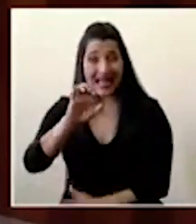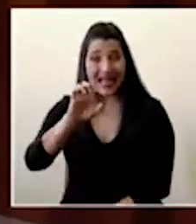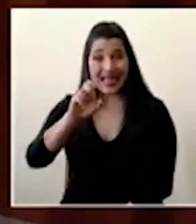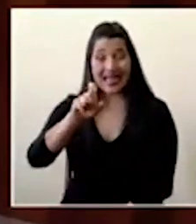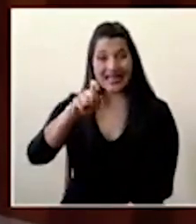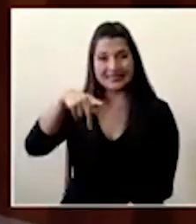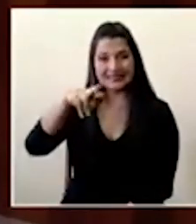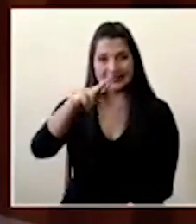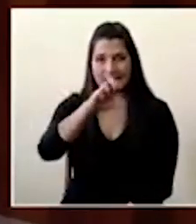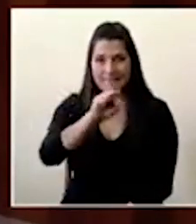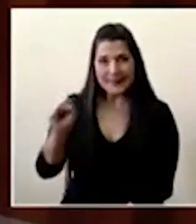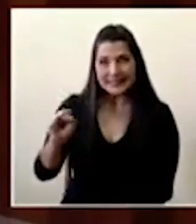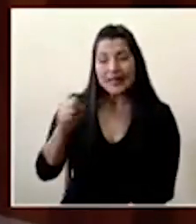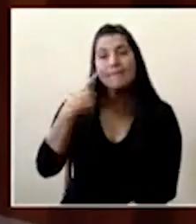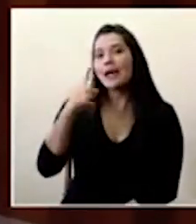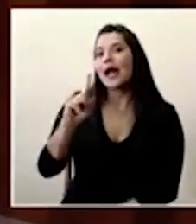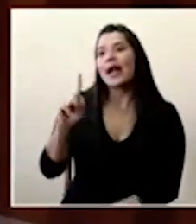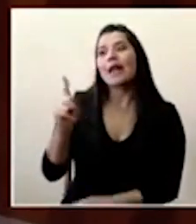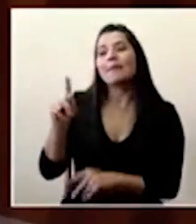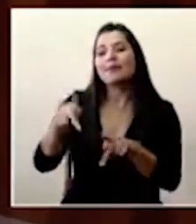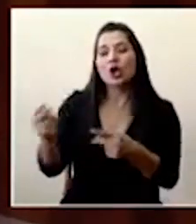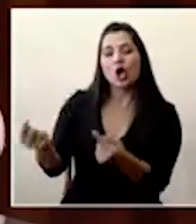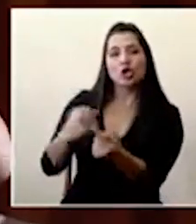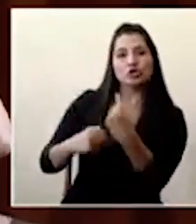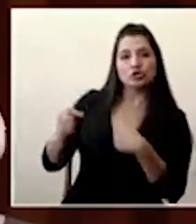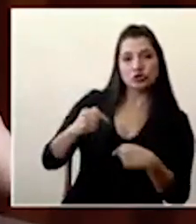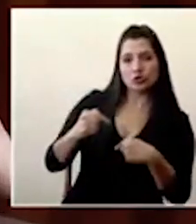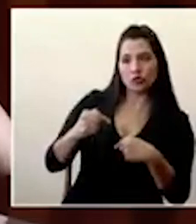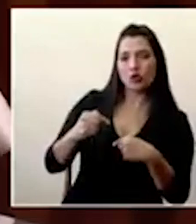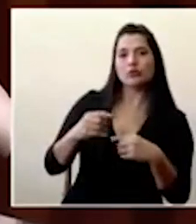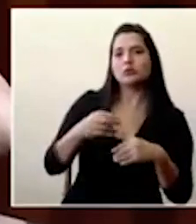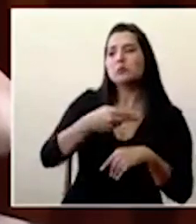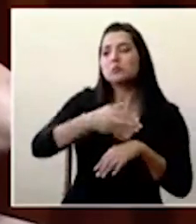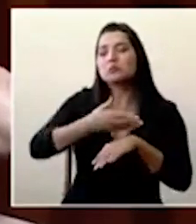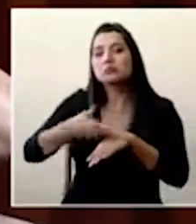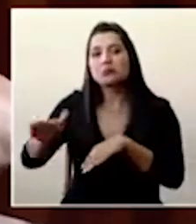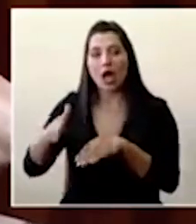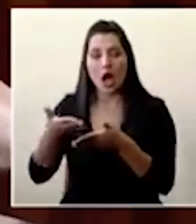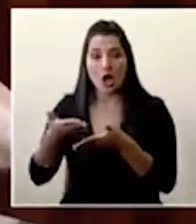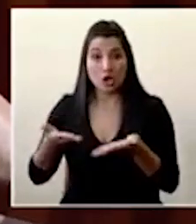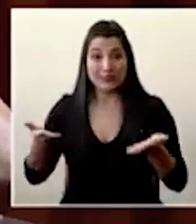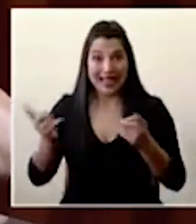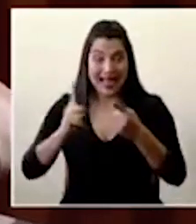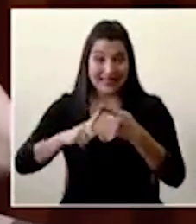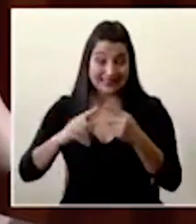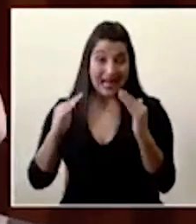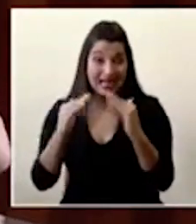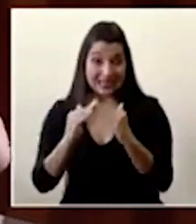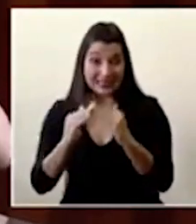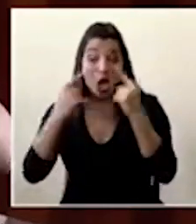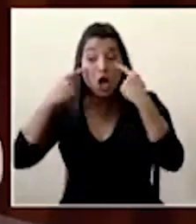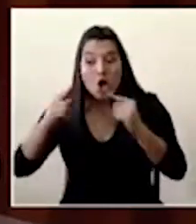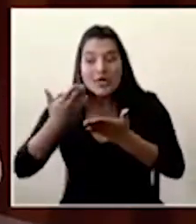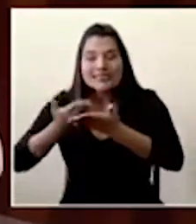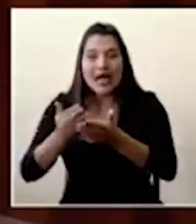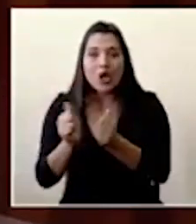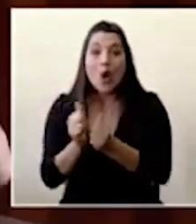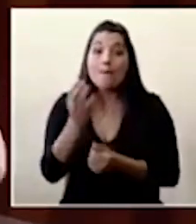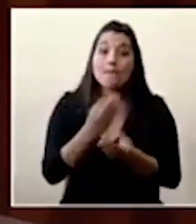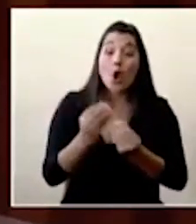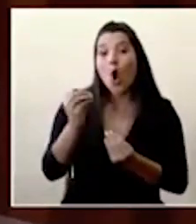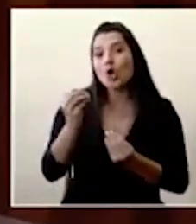requieren acompañamientos específicos y para ampliar o diversificar su servicio y lograr llegar con su producto o su servicio a